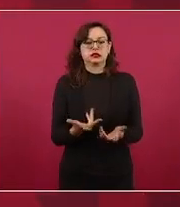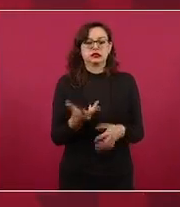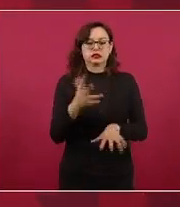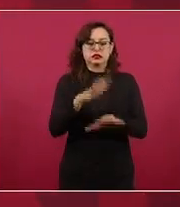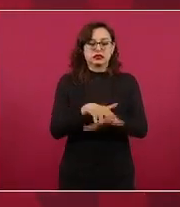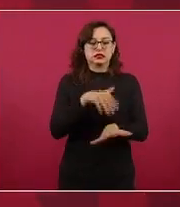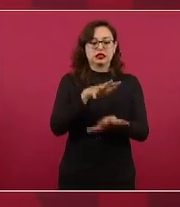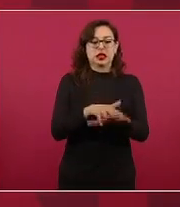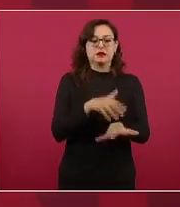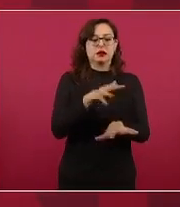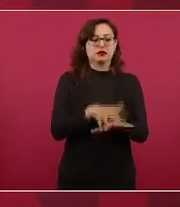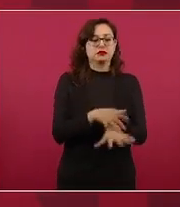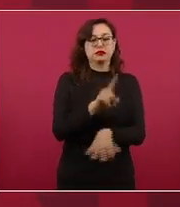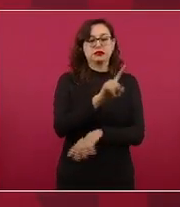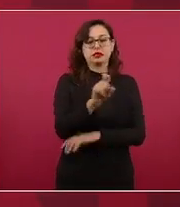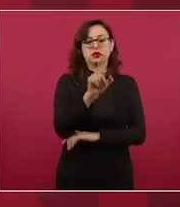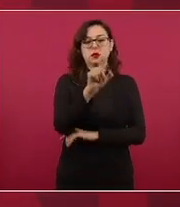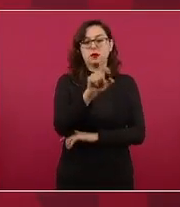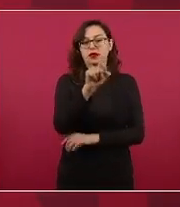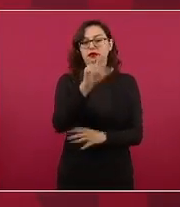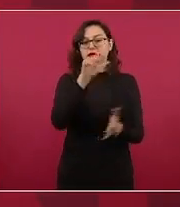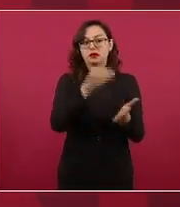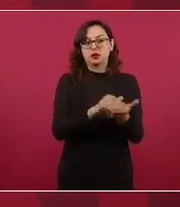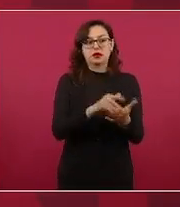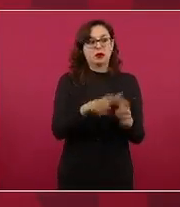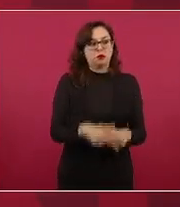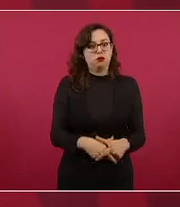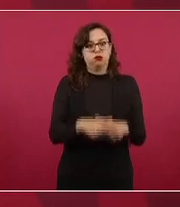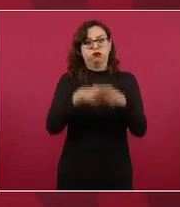mil habitantes pasó a 600 mil